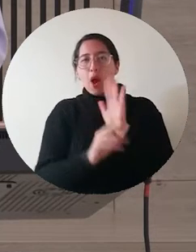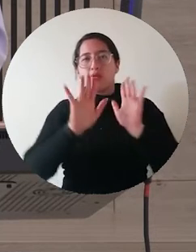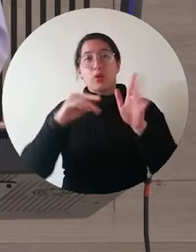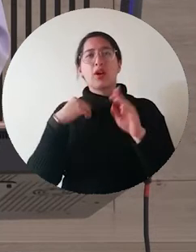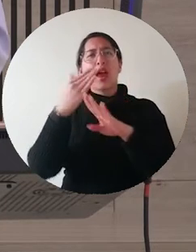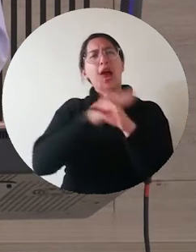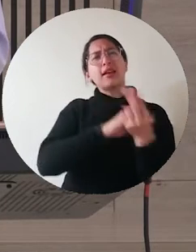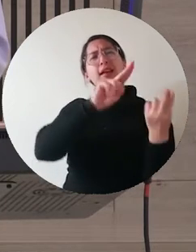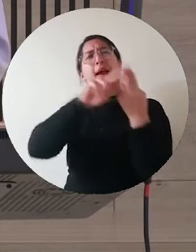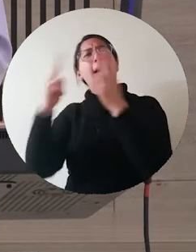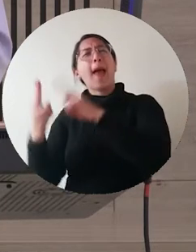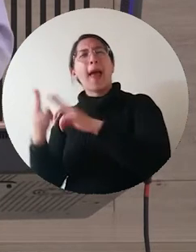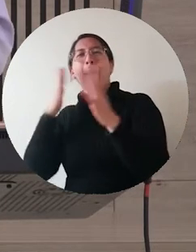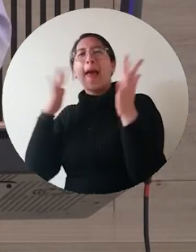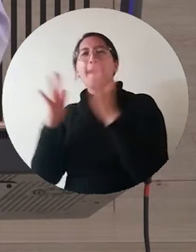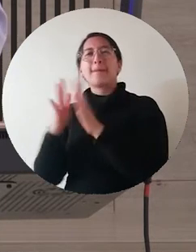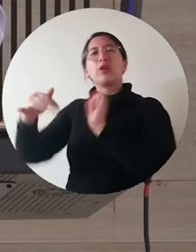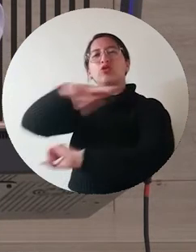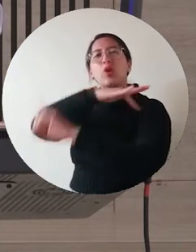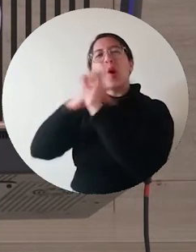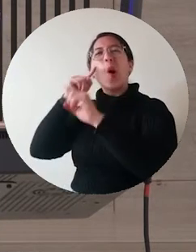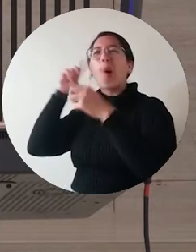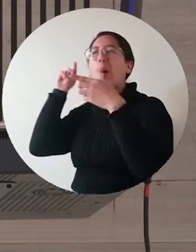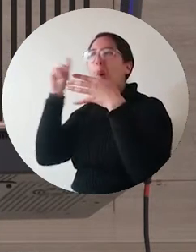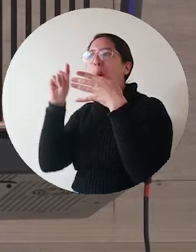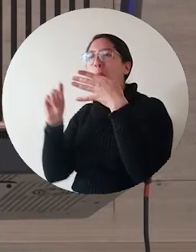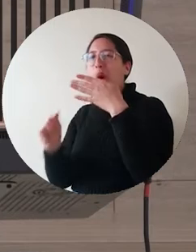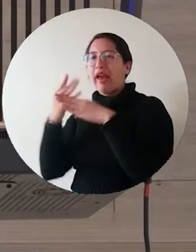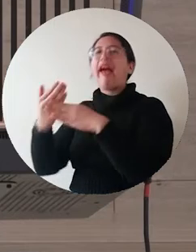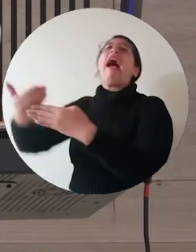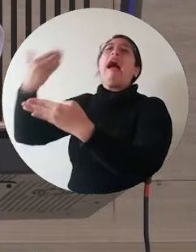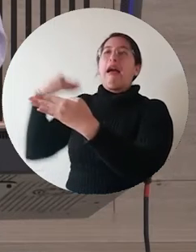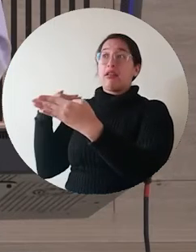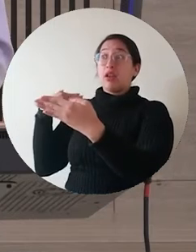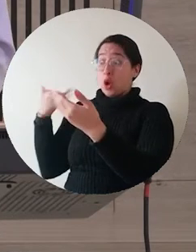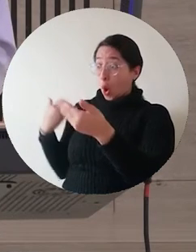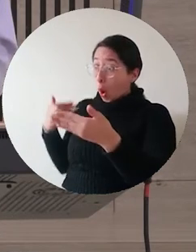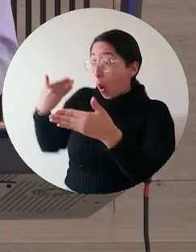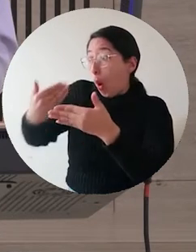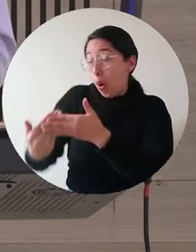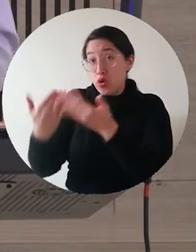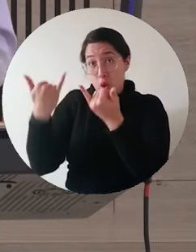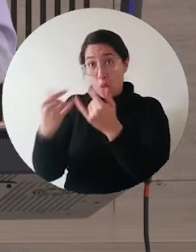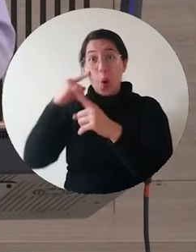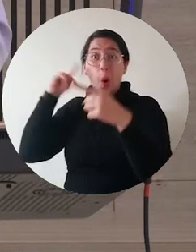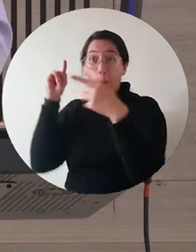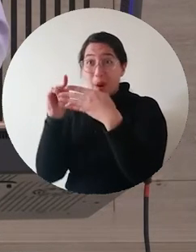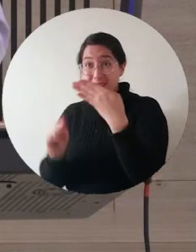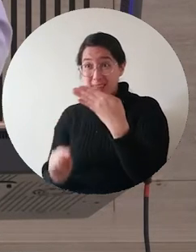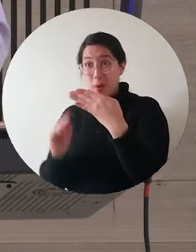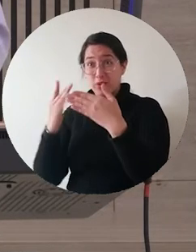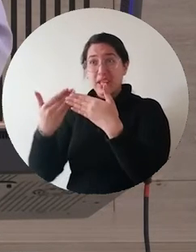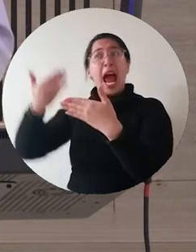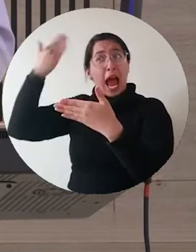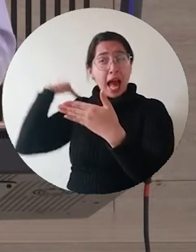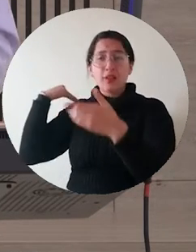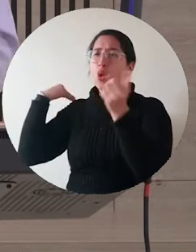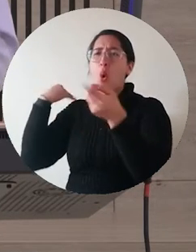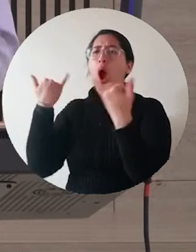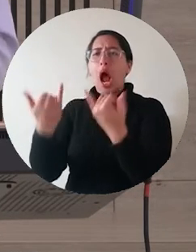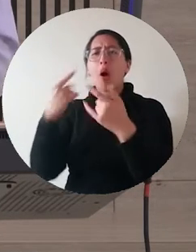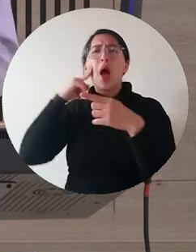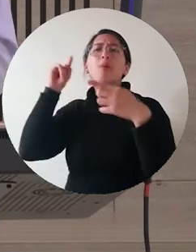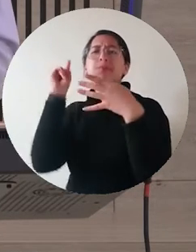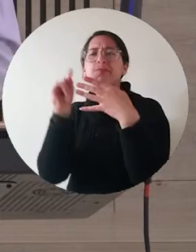hizo bajo los principios de los objetivos del milenio. Ya hoy no se habla de objetivos del milenio, pues estamos